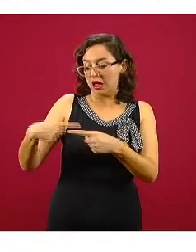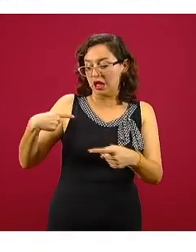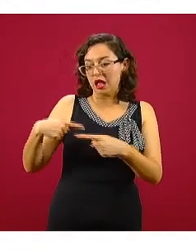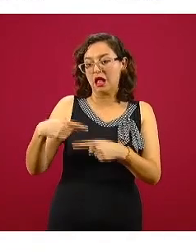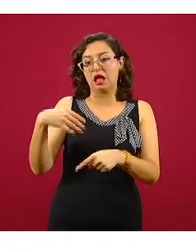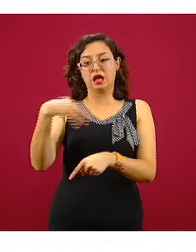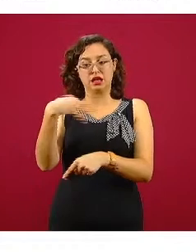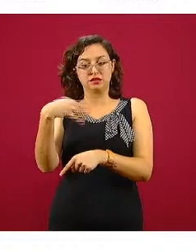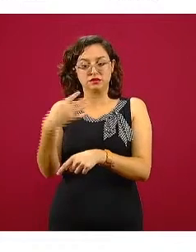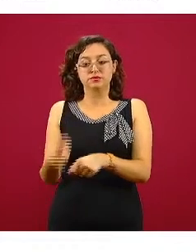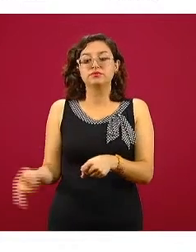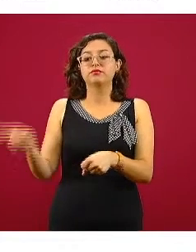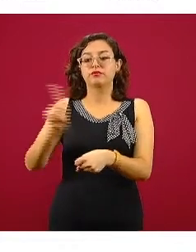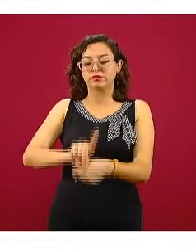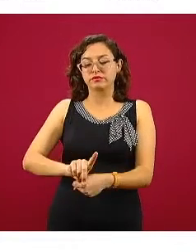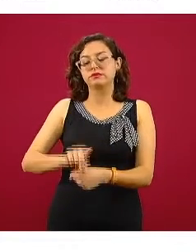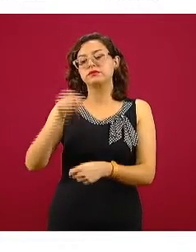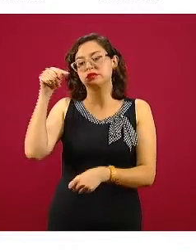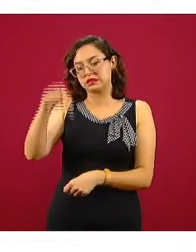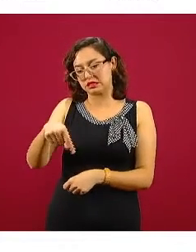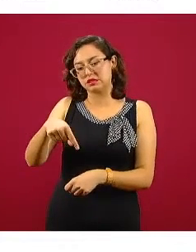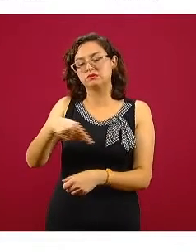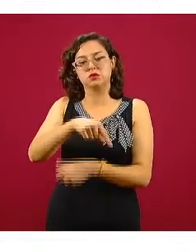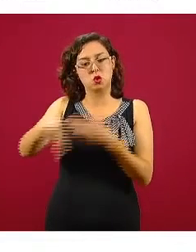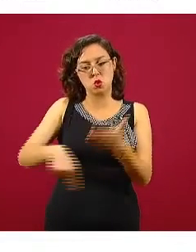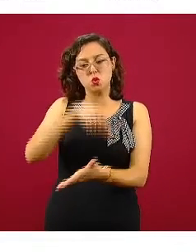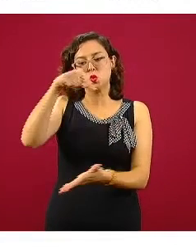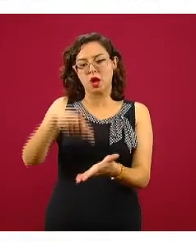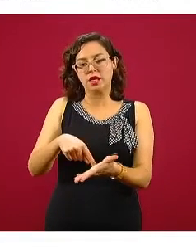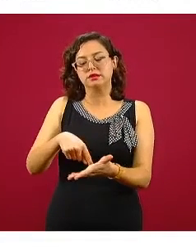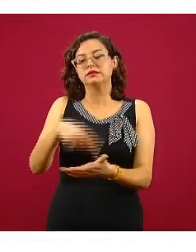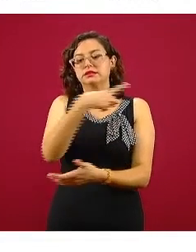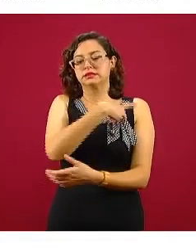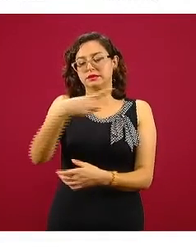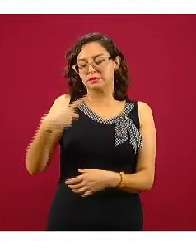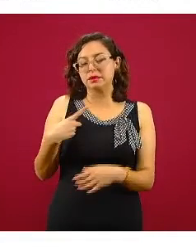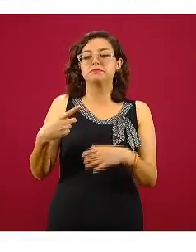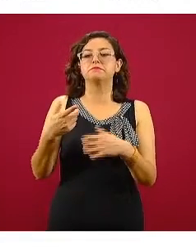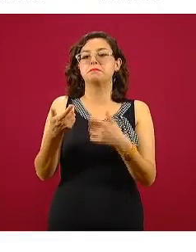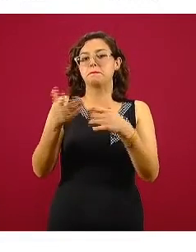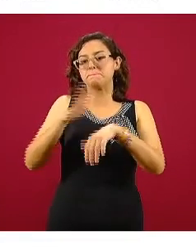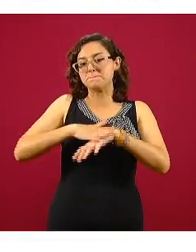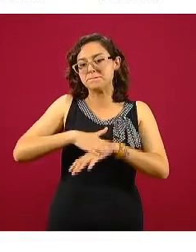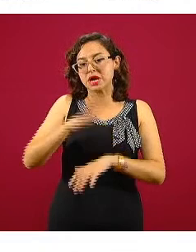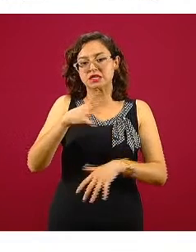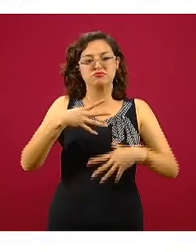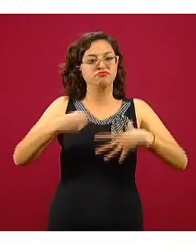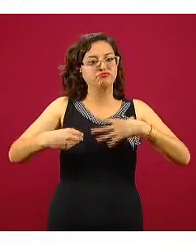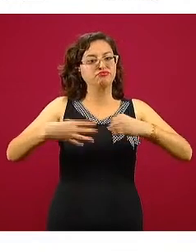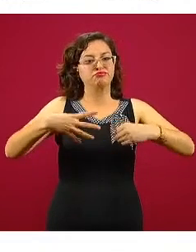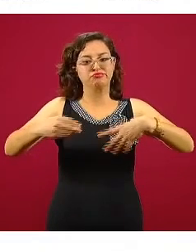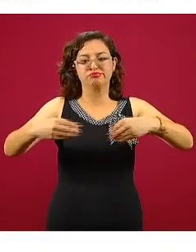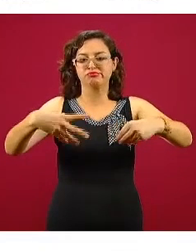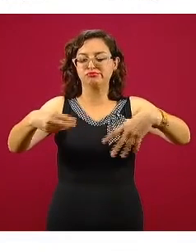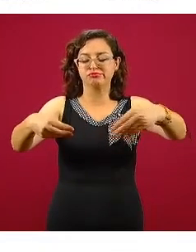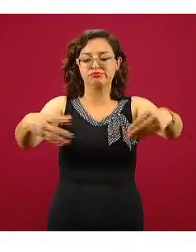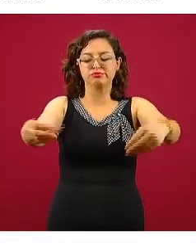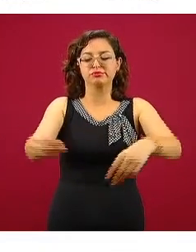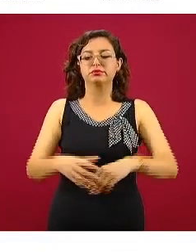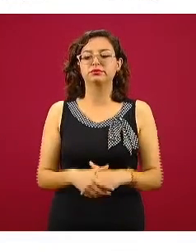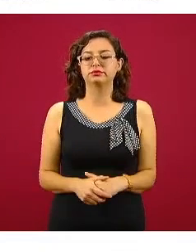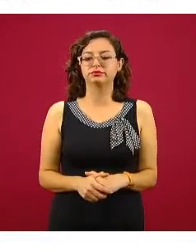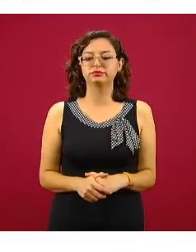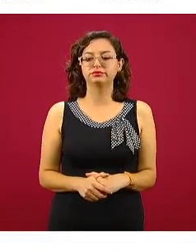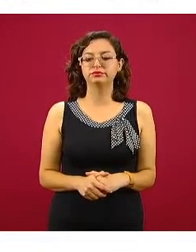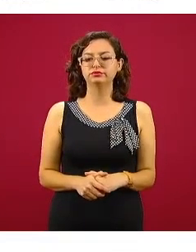México y por lo tanto es donde en este momento podemos decir que se está llevando a cabo la mayor transmisión de la enfermedad.